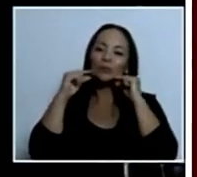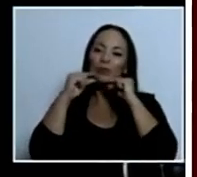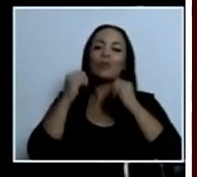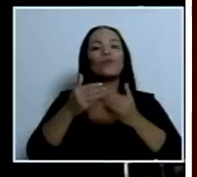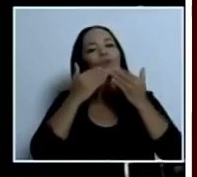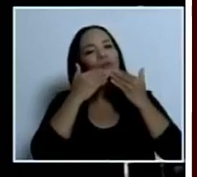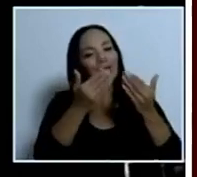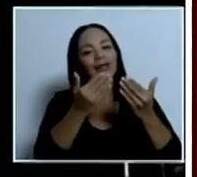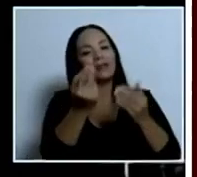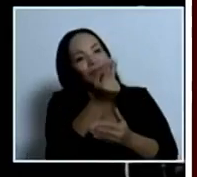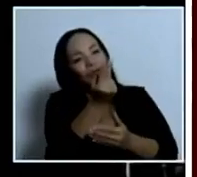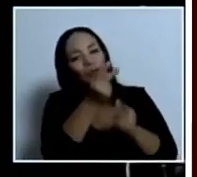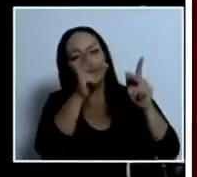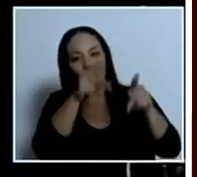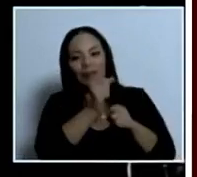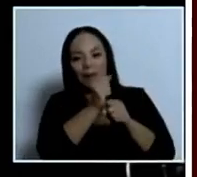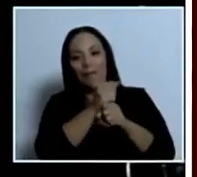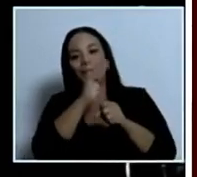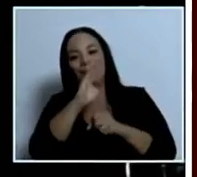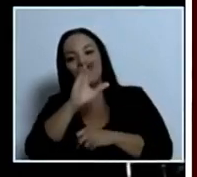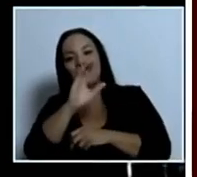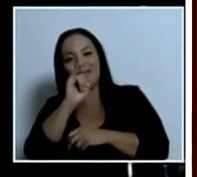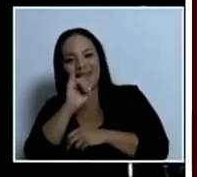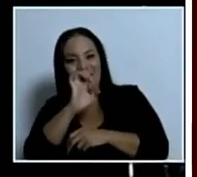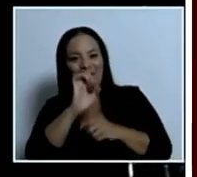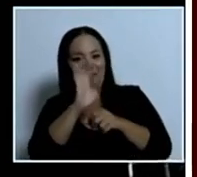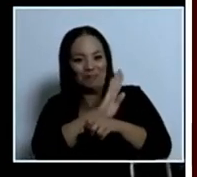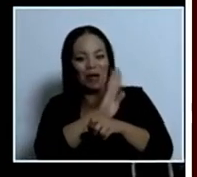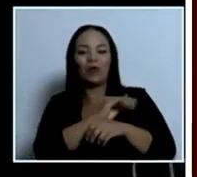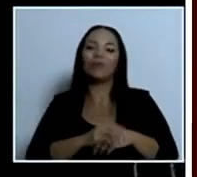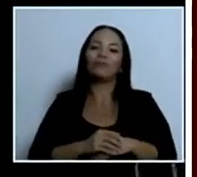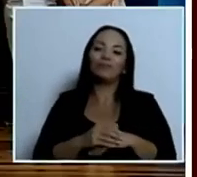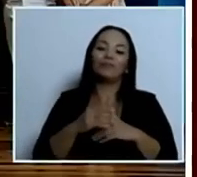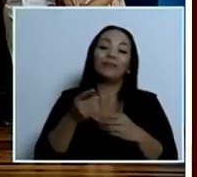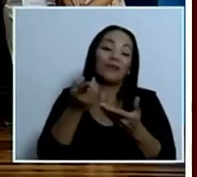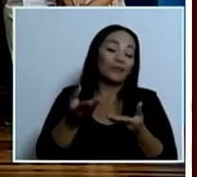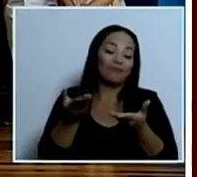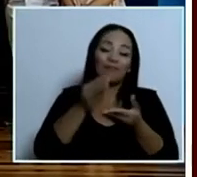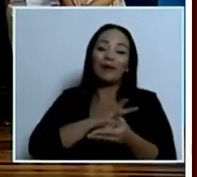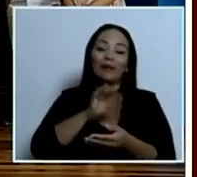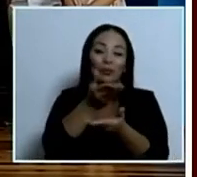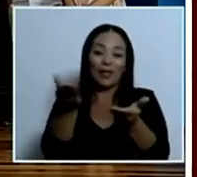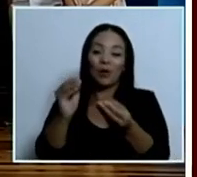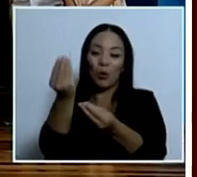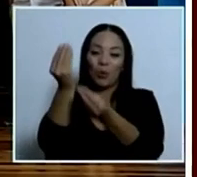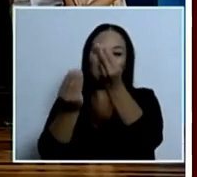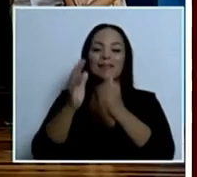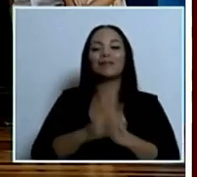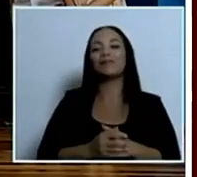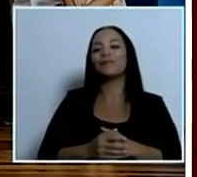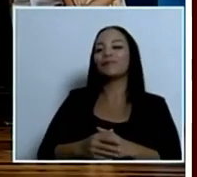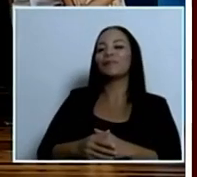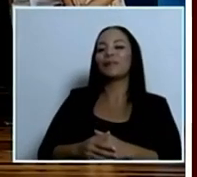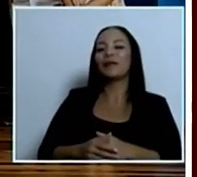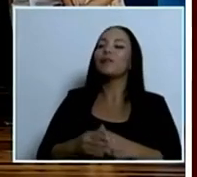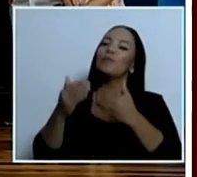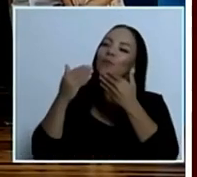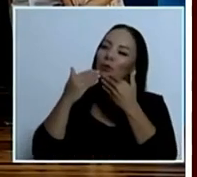gracias, señores del BCI. Y, bueno, esto es para ustedes, jóvenes. Bueno, muchas gracias, ministra.